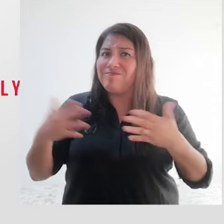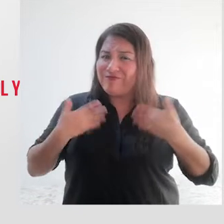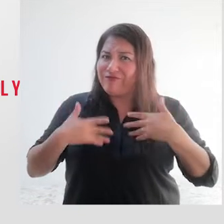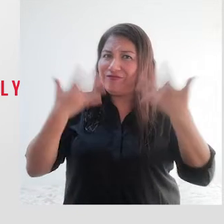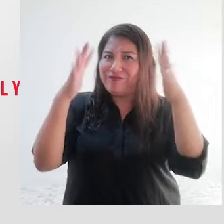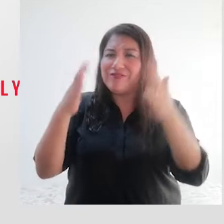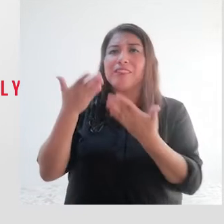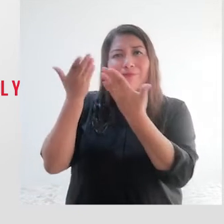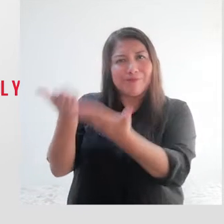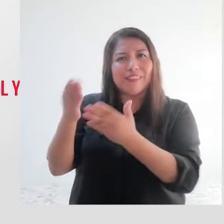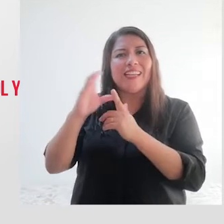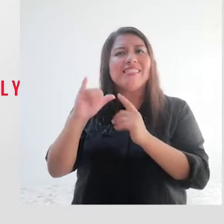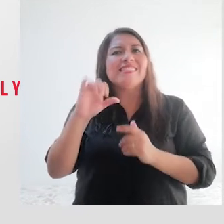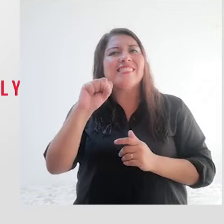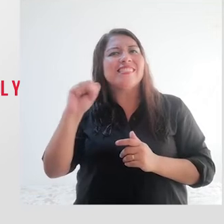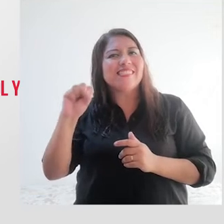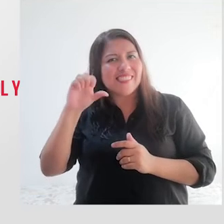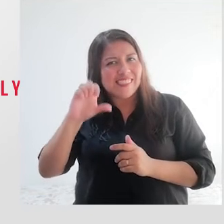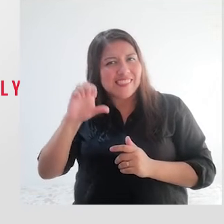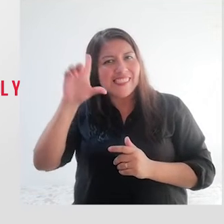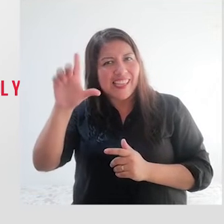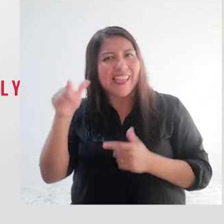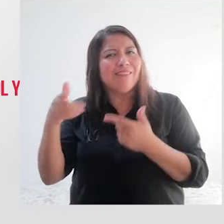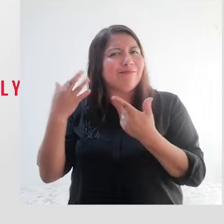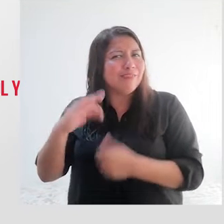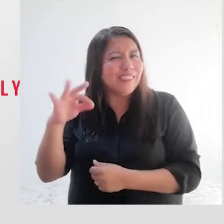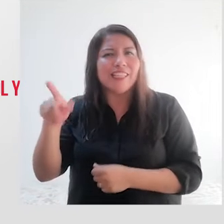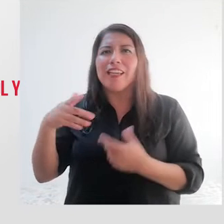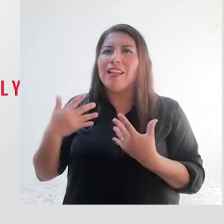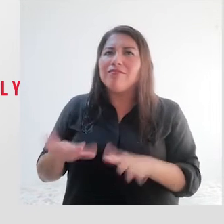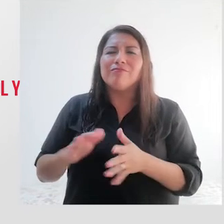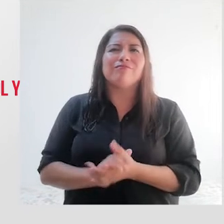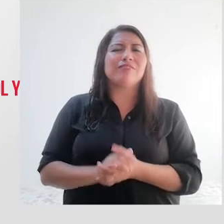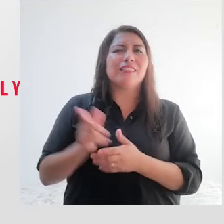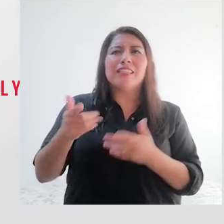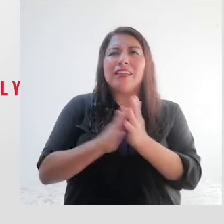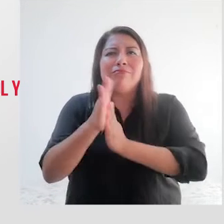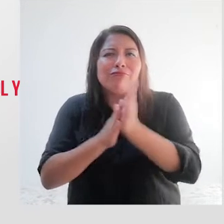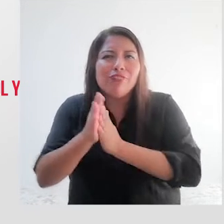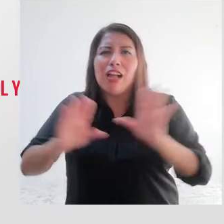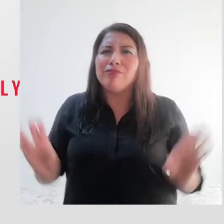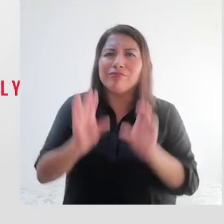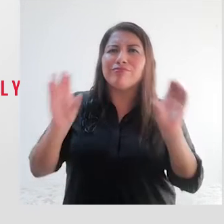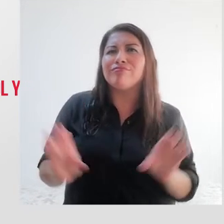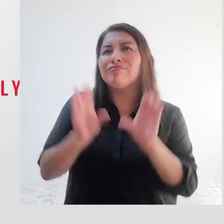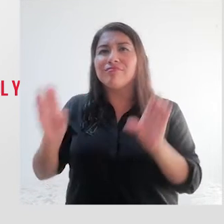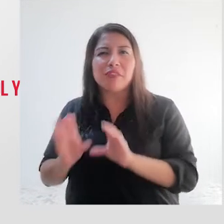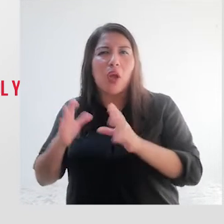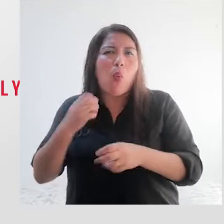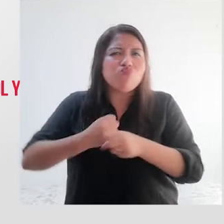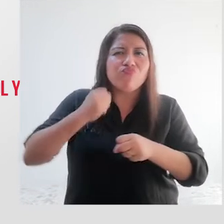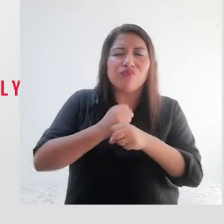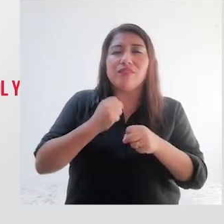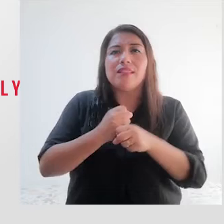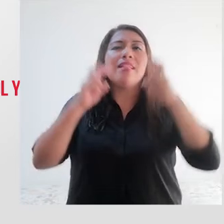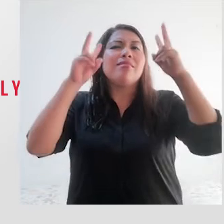a ti, Giselle, por estar siempre tan proactiva en